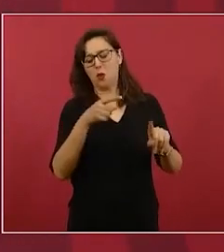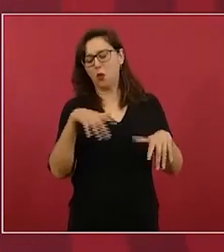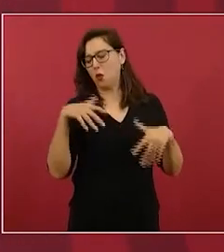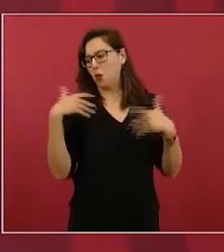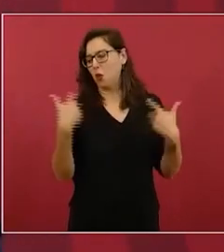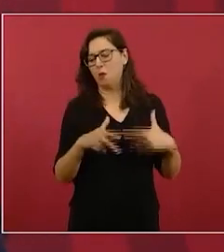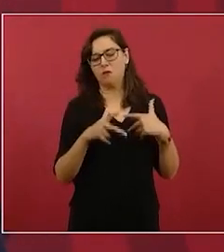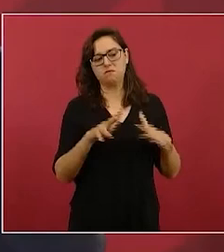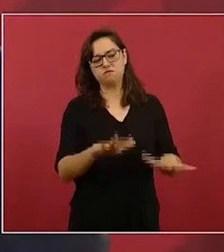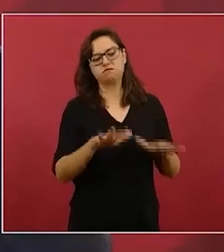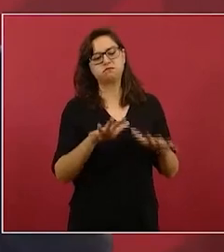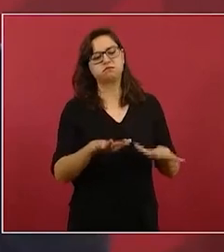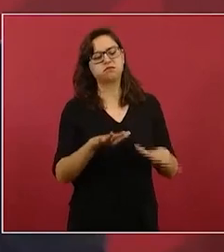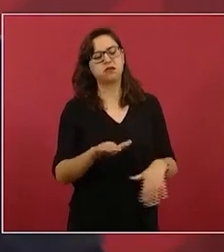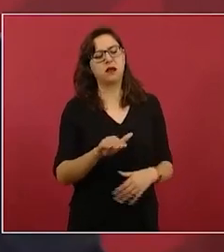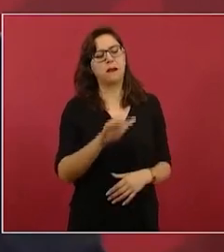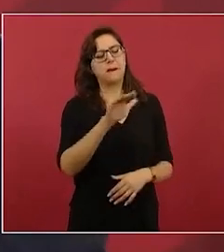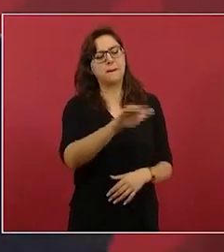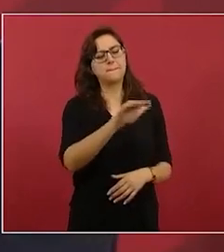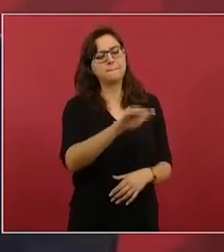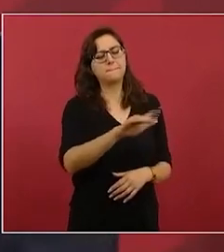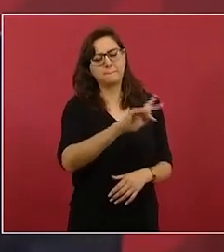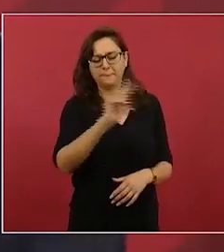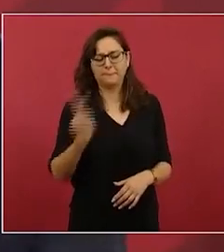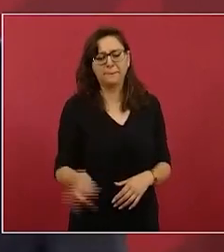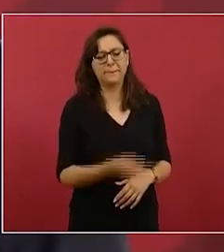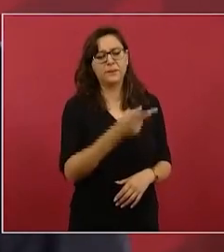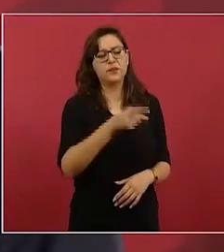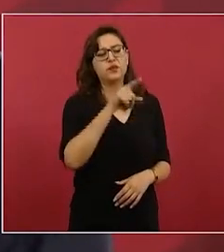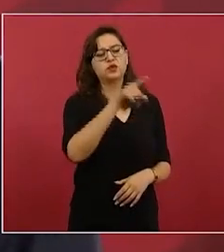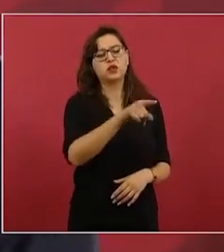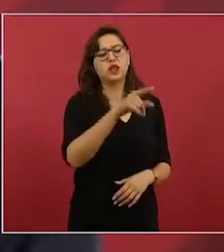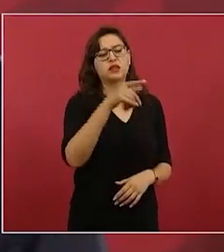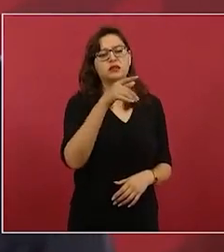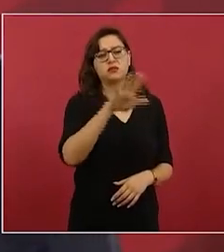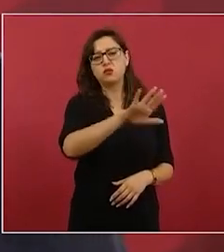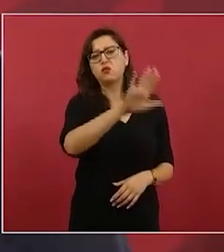que le gustaría llevarse cuando muera